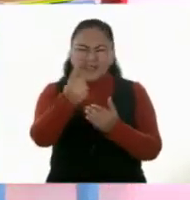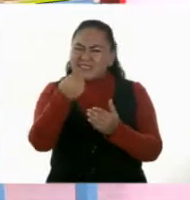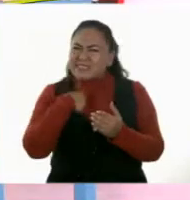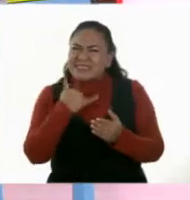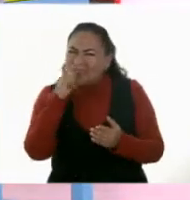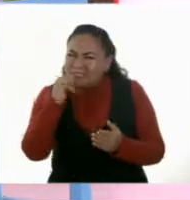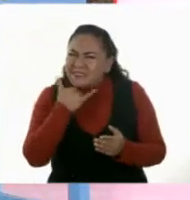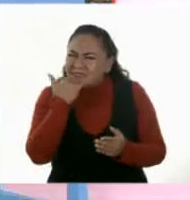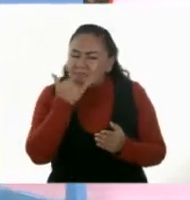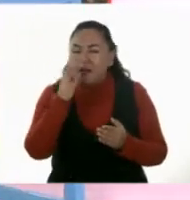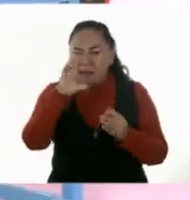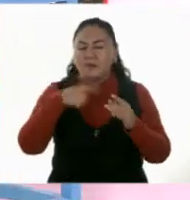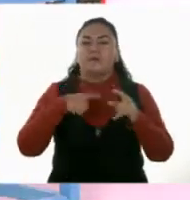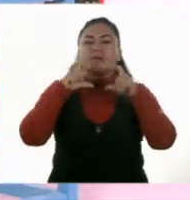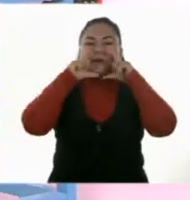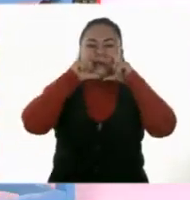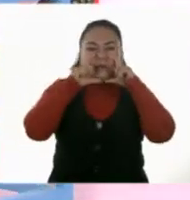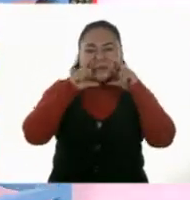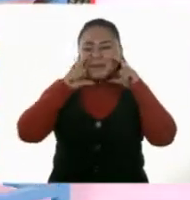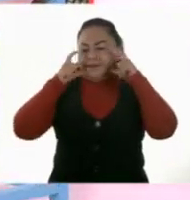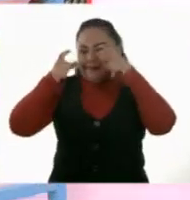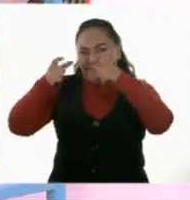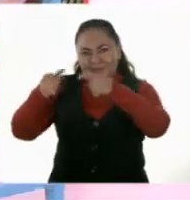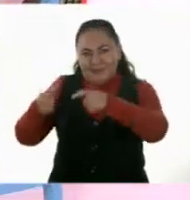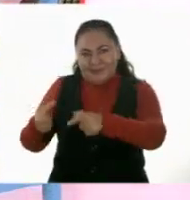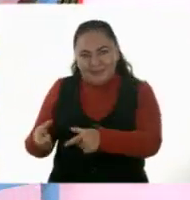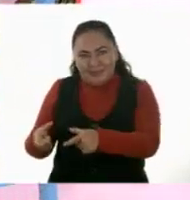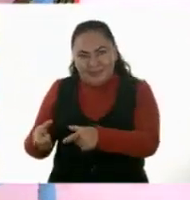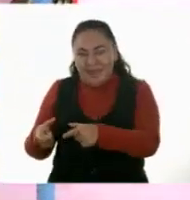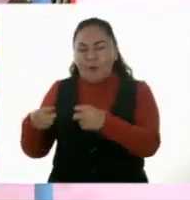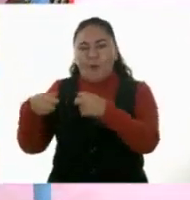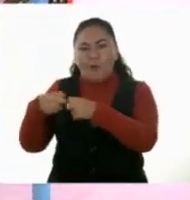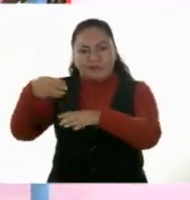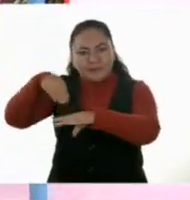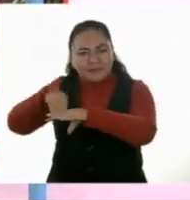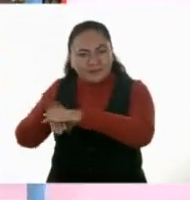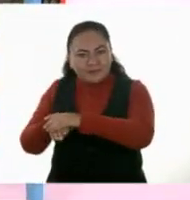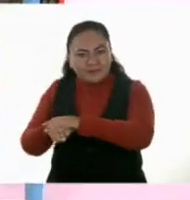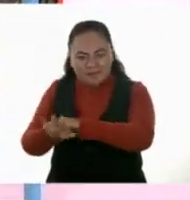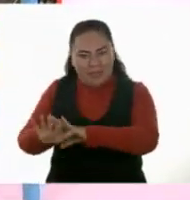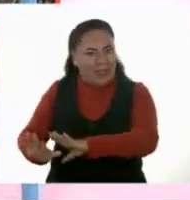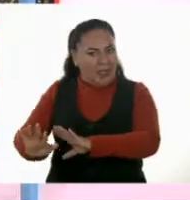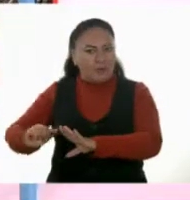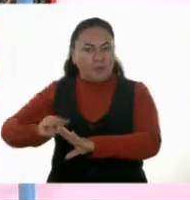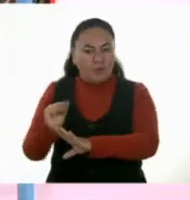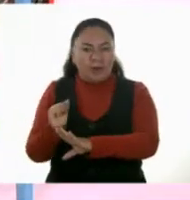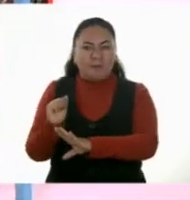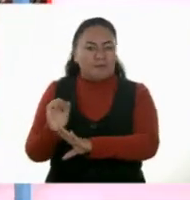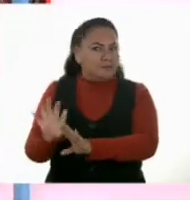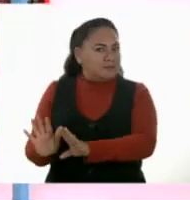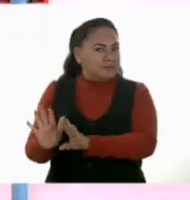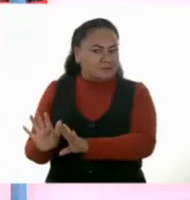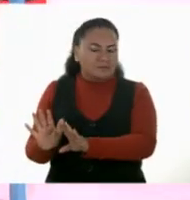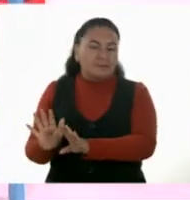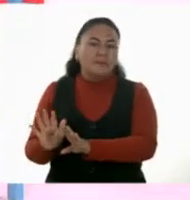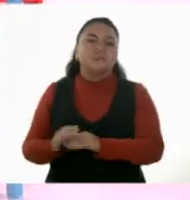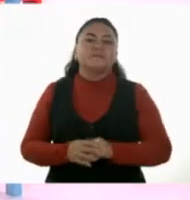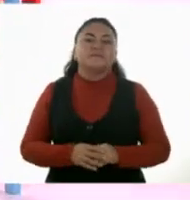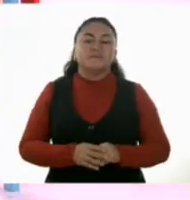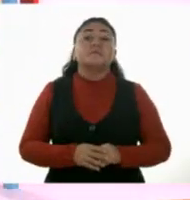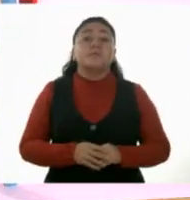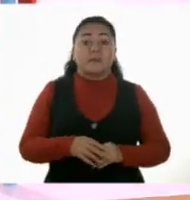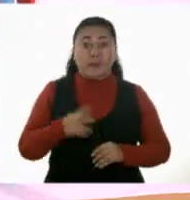entender mejor, voy a colocar mi cubrebocas en esta bolsa que ya tengo dispuesta para guardarlo previamente.